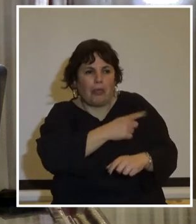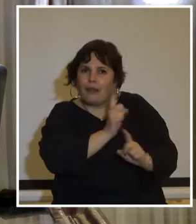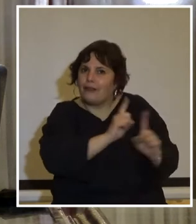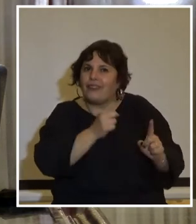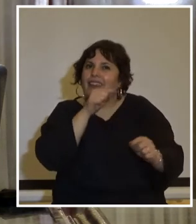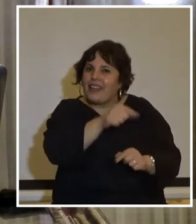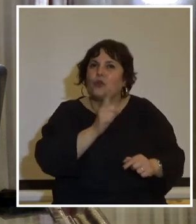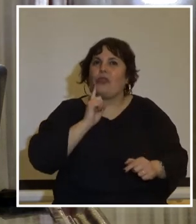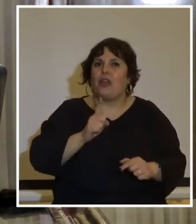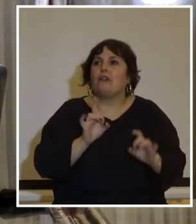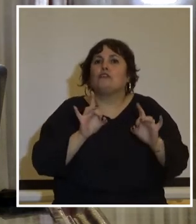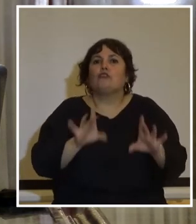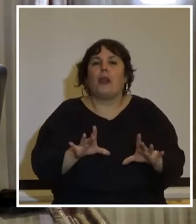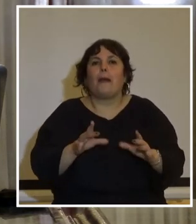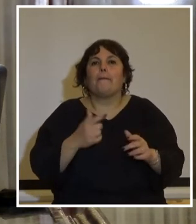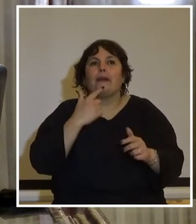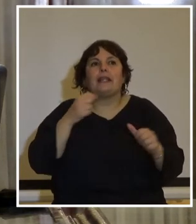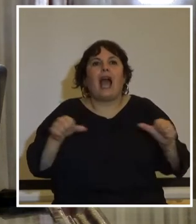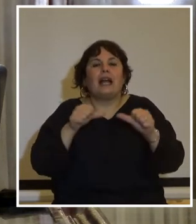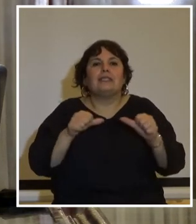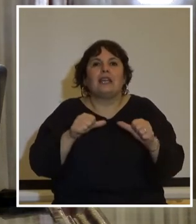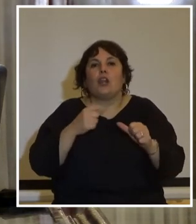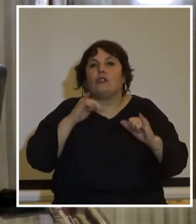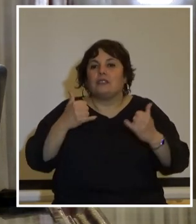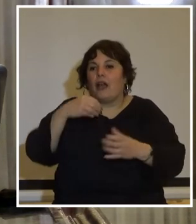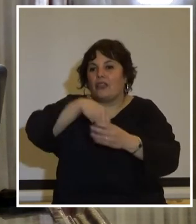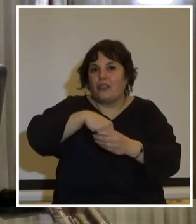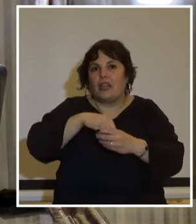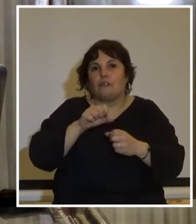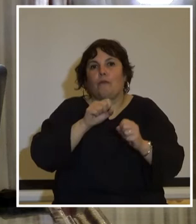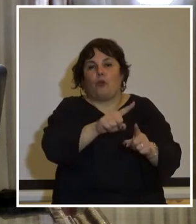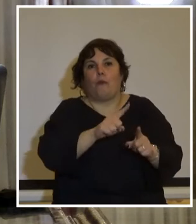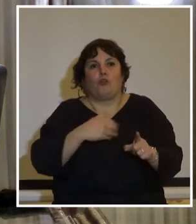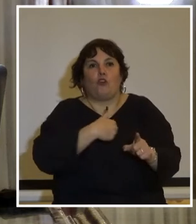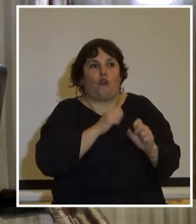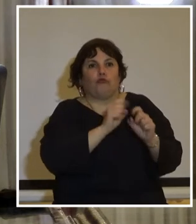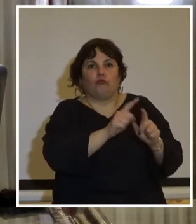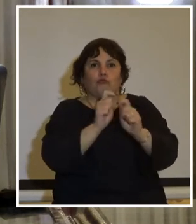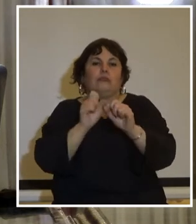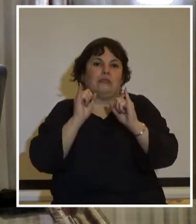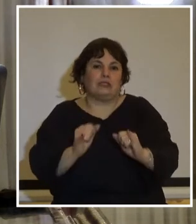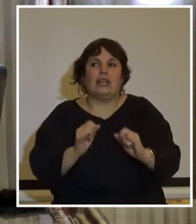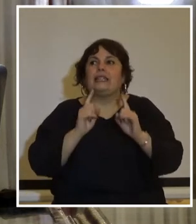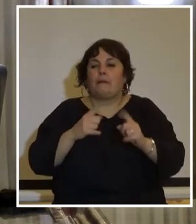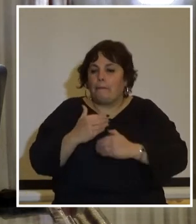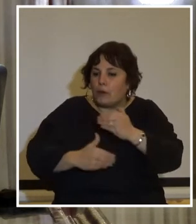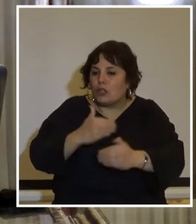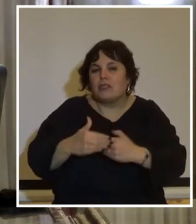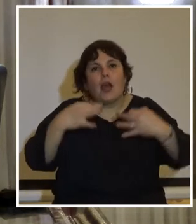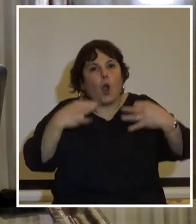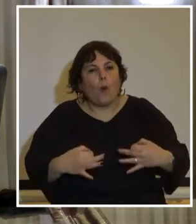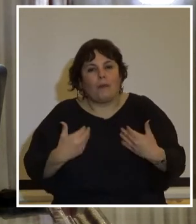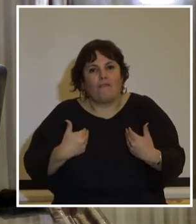eso que le ha sido conferido solamente puede hacerlo en cuanto se encuentre en el ámbito de la materia que le ha sido asignada y en cuanto proceda cumpliendo las